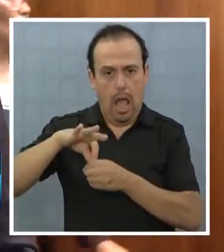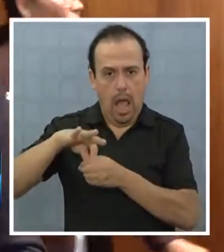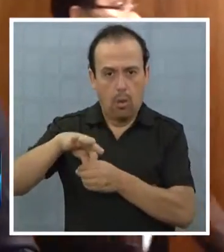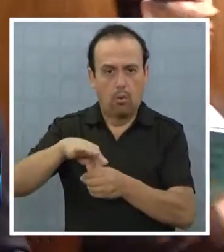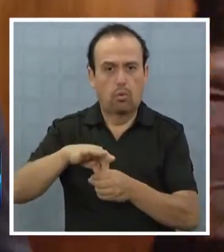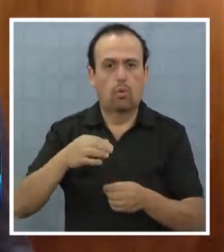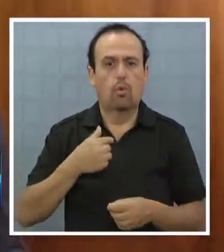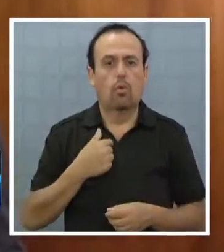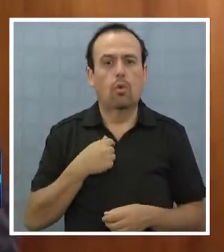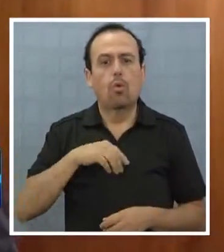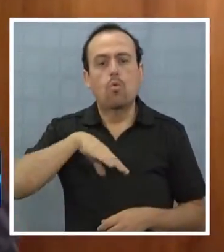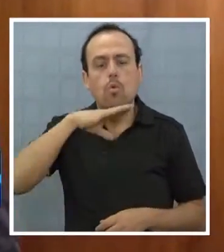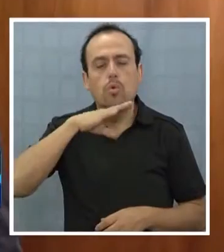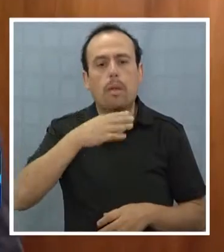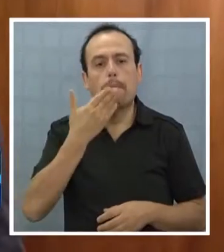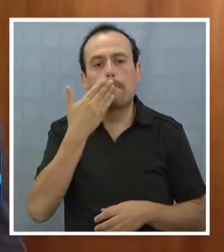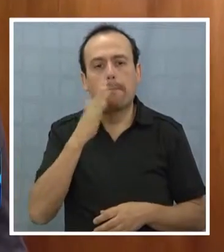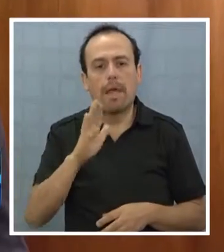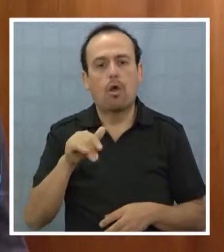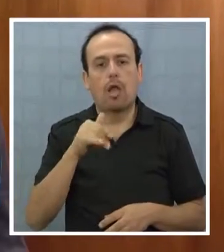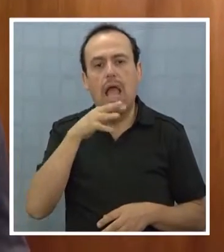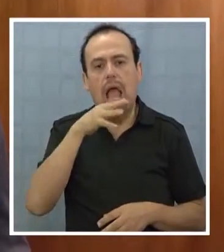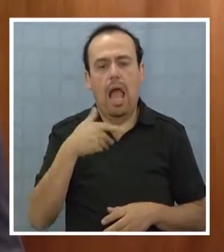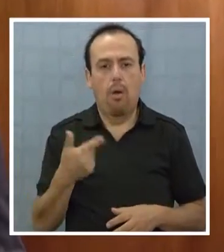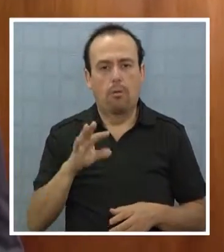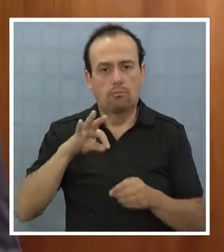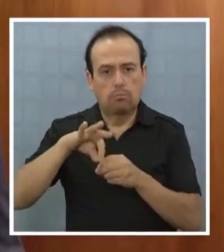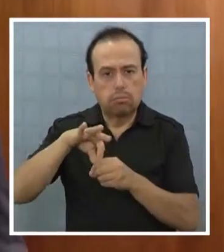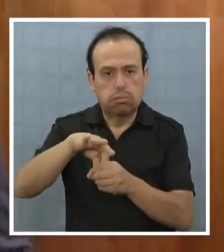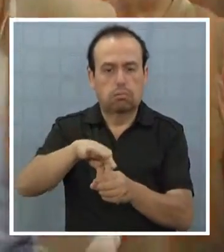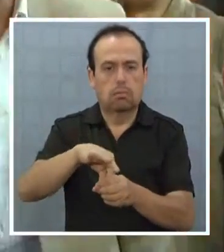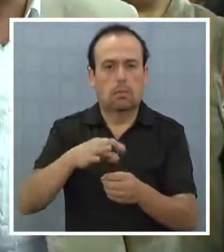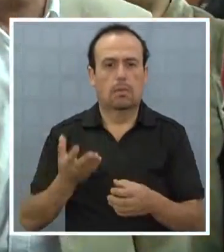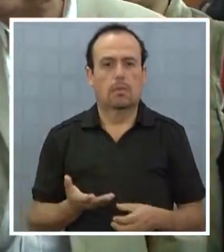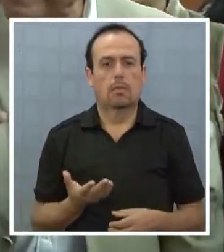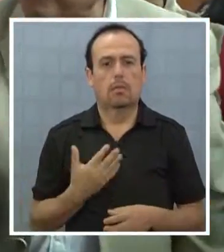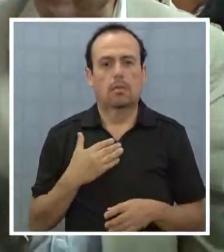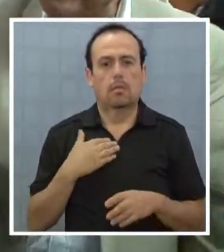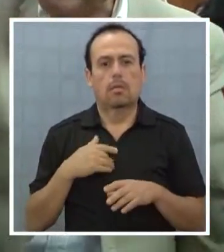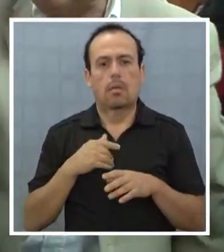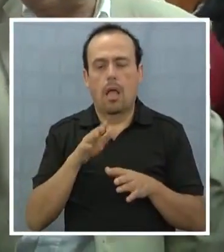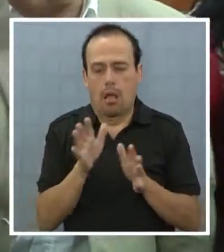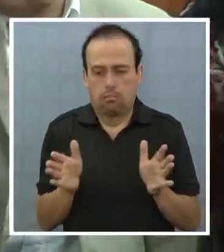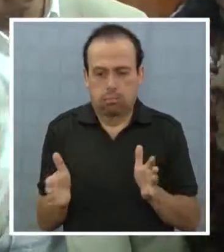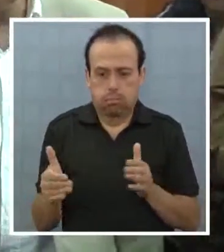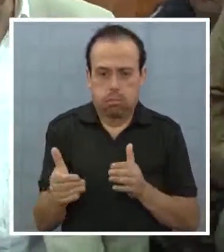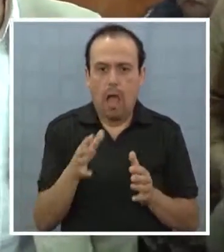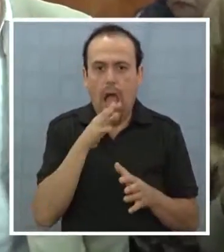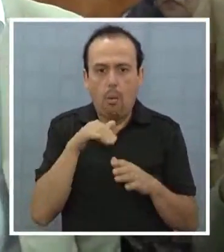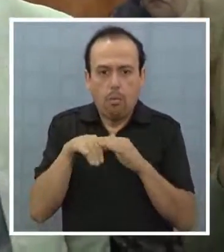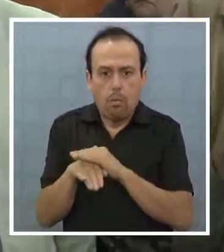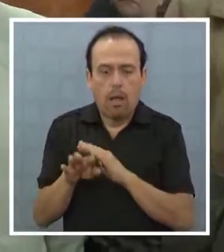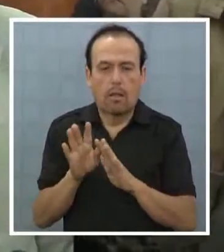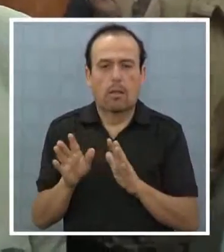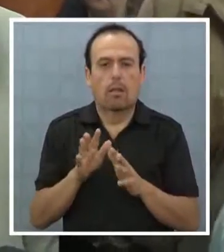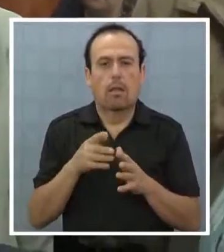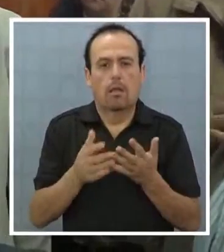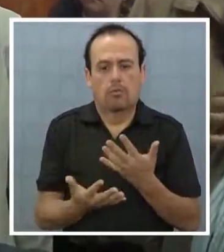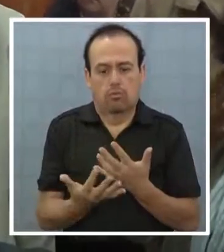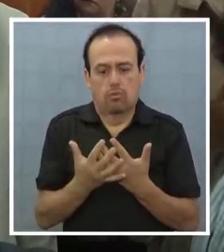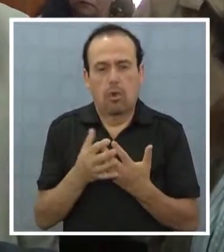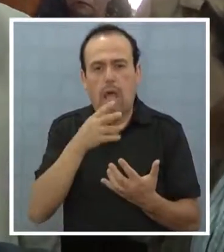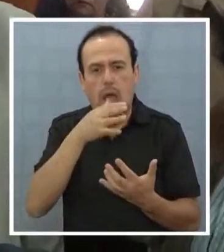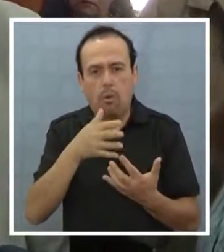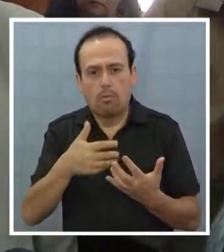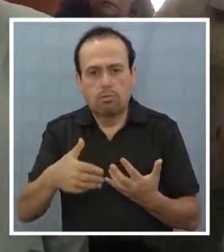queremos es hacer un uso más eficiente del agua de la agricultura. ¿De qué manera? Embalsándola, canalizándola, infiltrando el